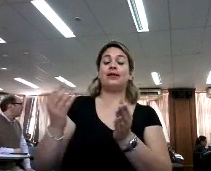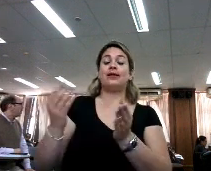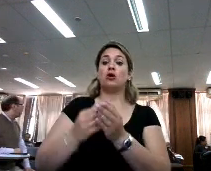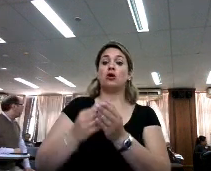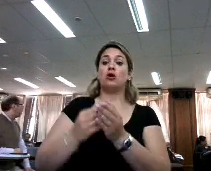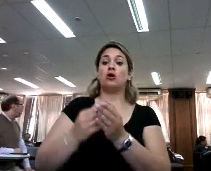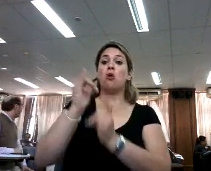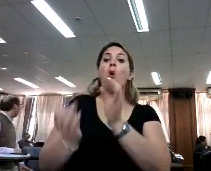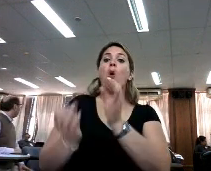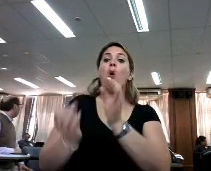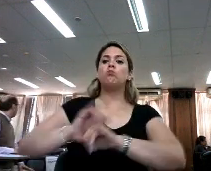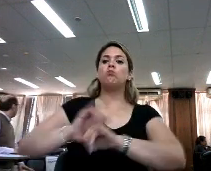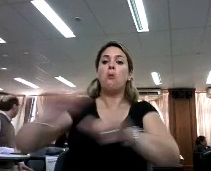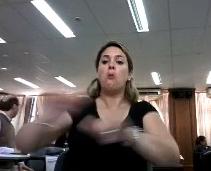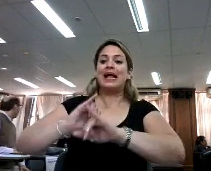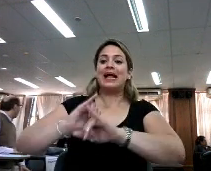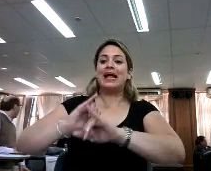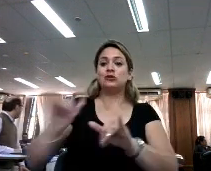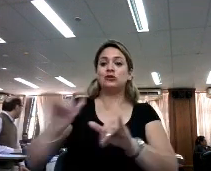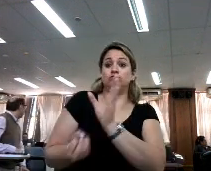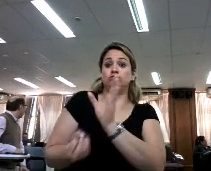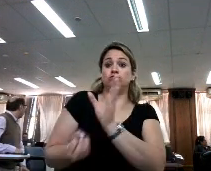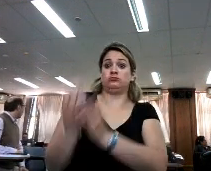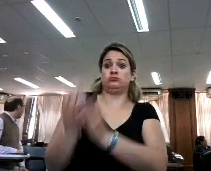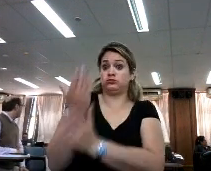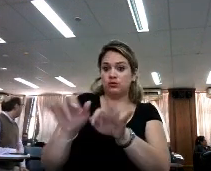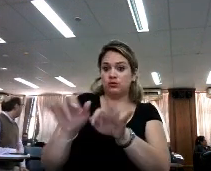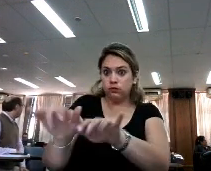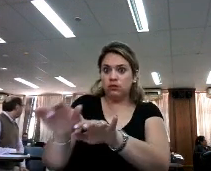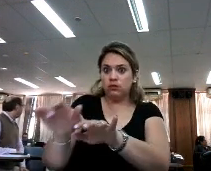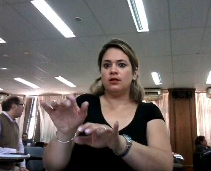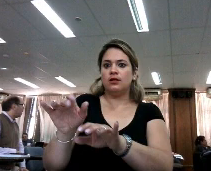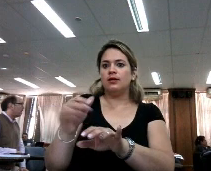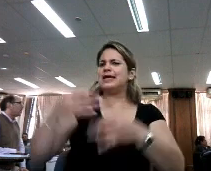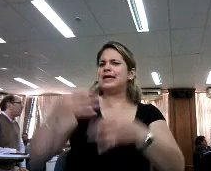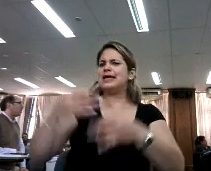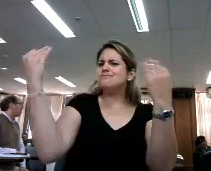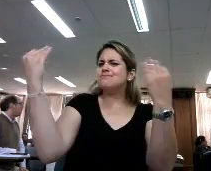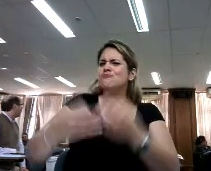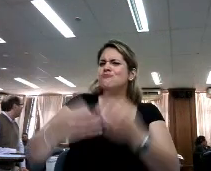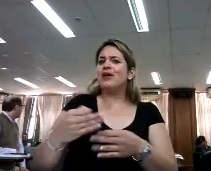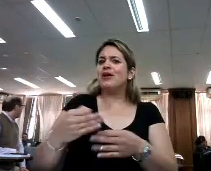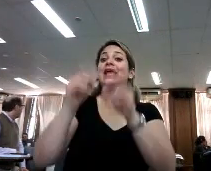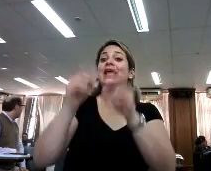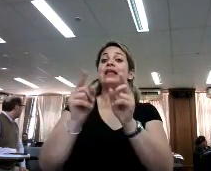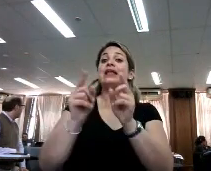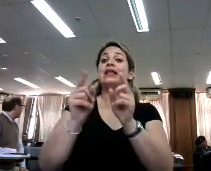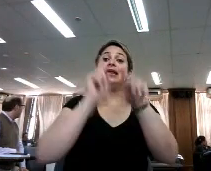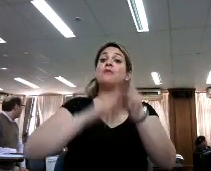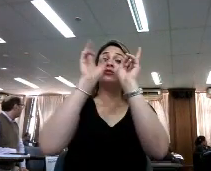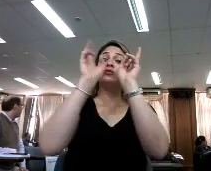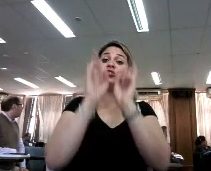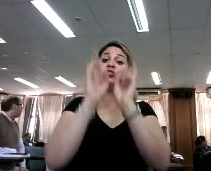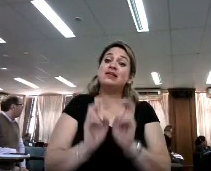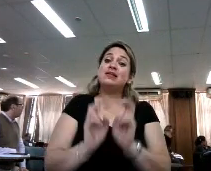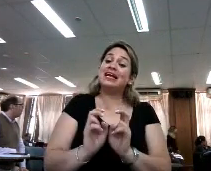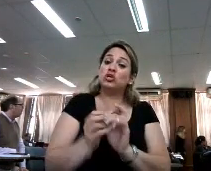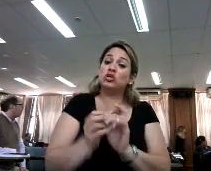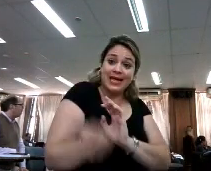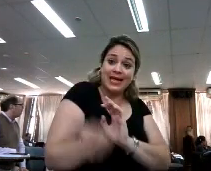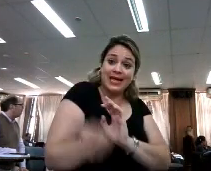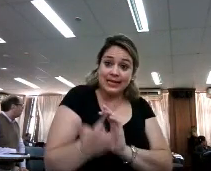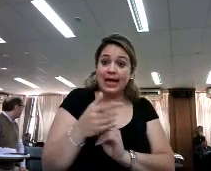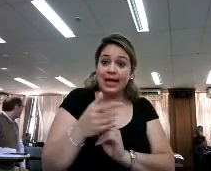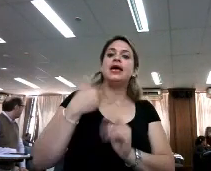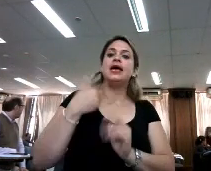Acá lo que podemos ver es la calidad de la información y en qué momento de la investigación nosotros utilizaríamos una